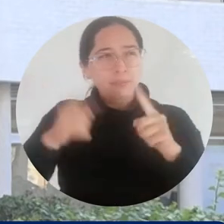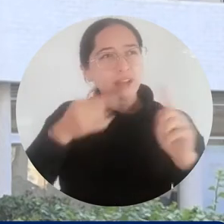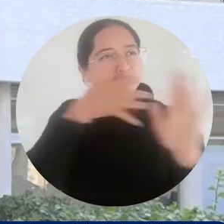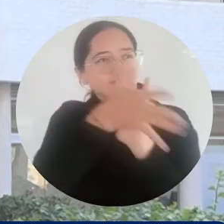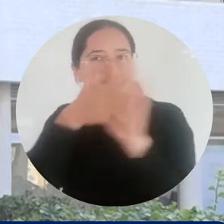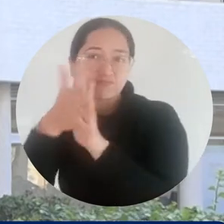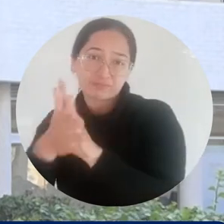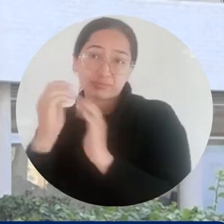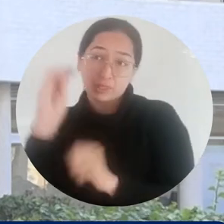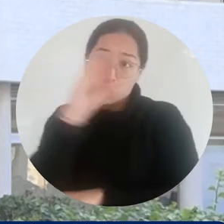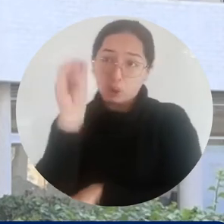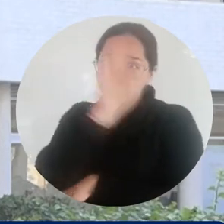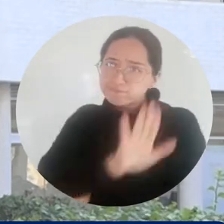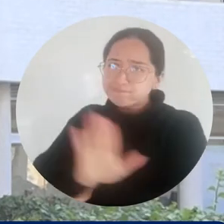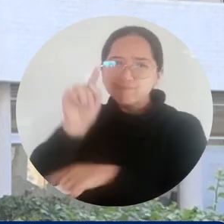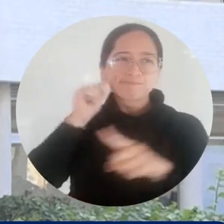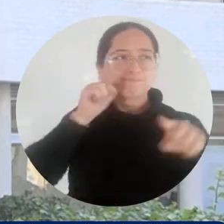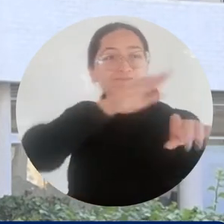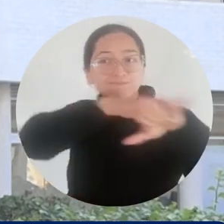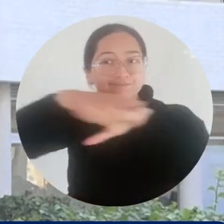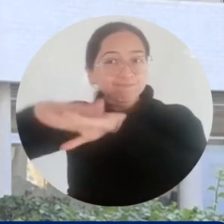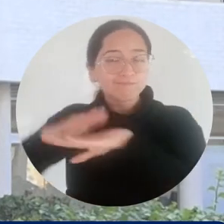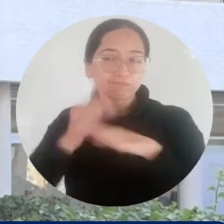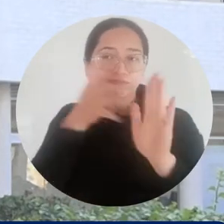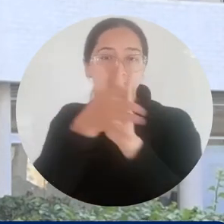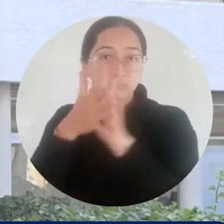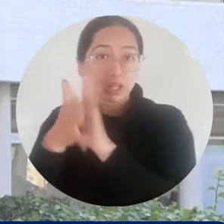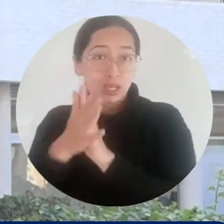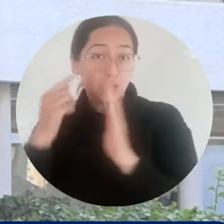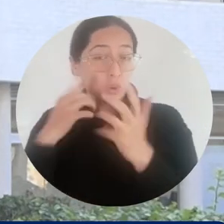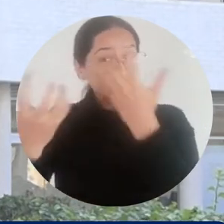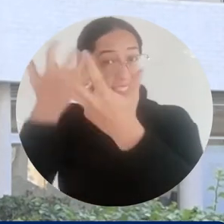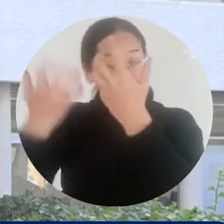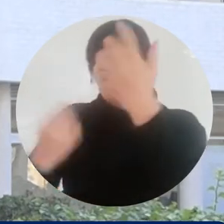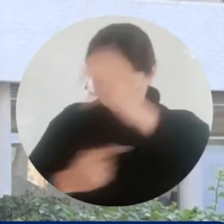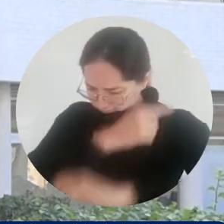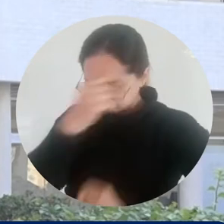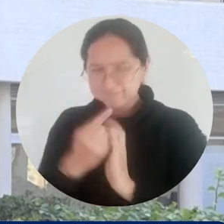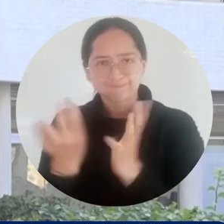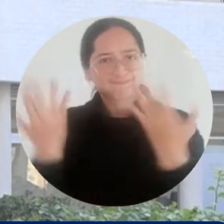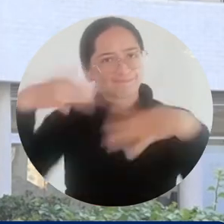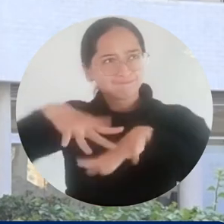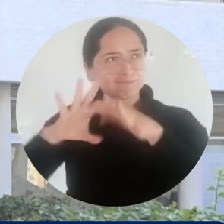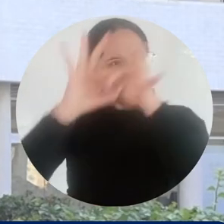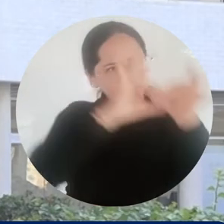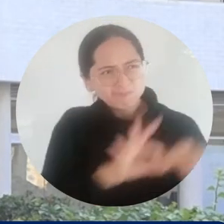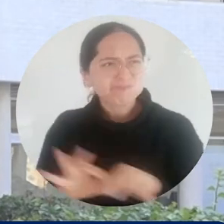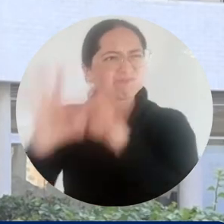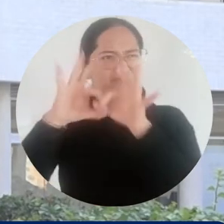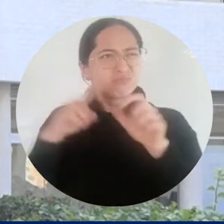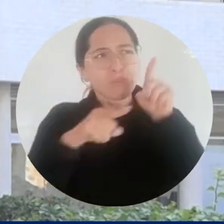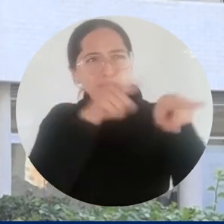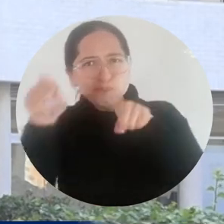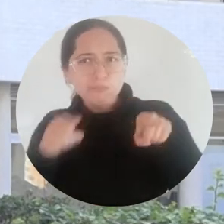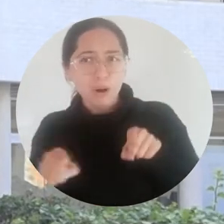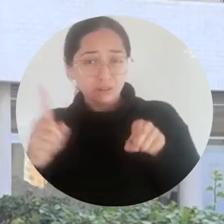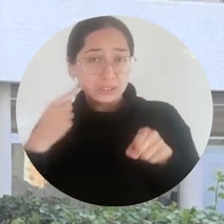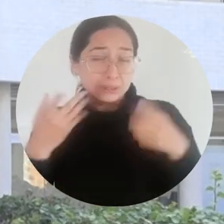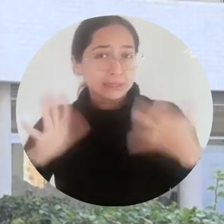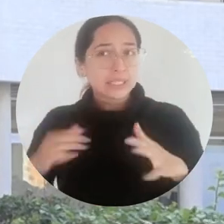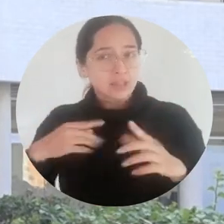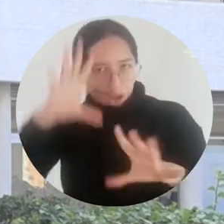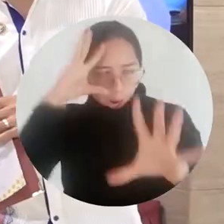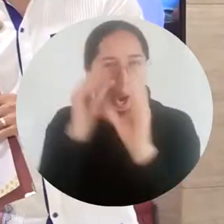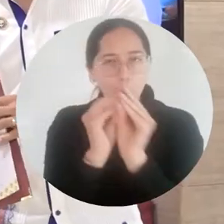mensaje al país de un sistema universitario estatal integrado, cohesionado, siendo un actor importante del desarrollo